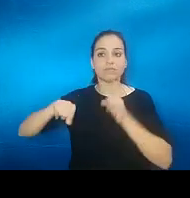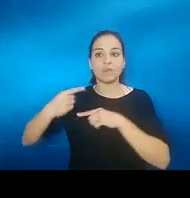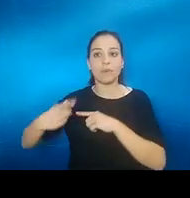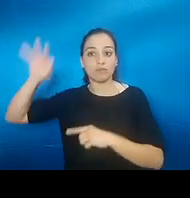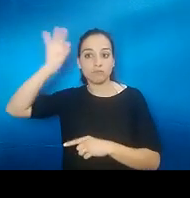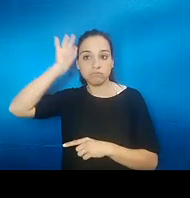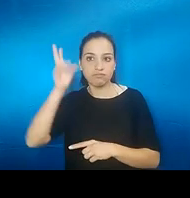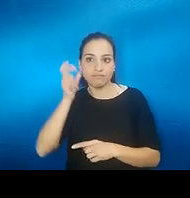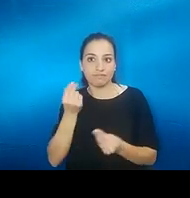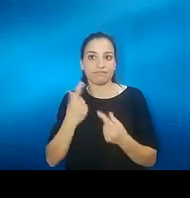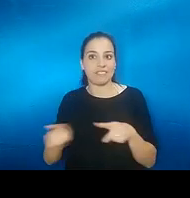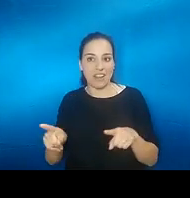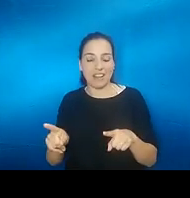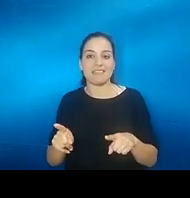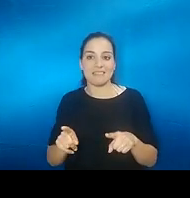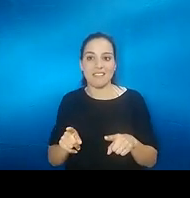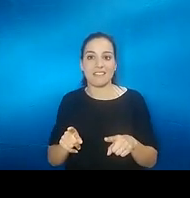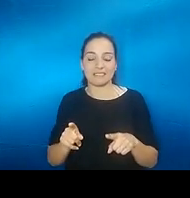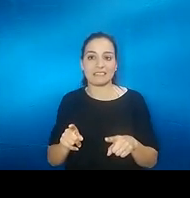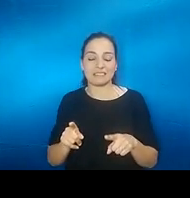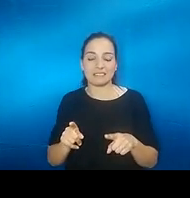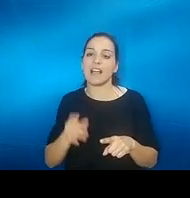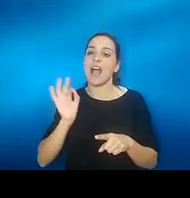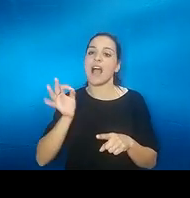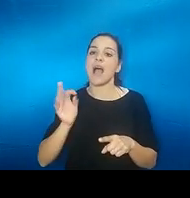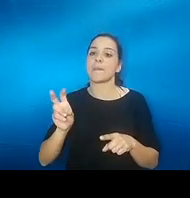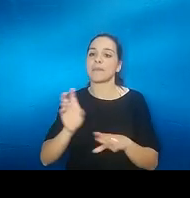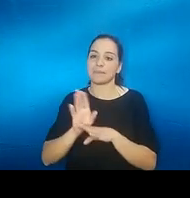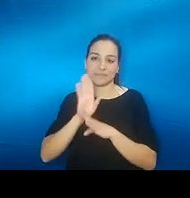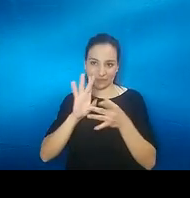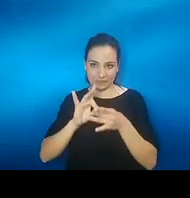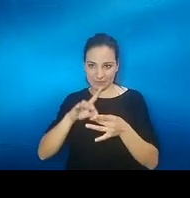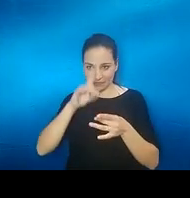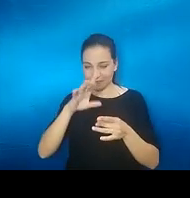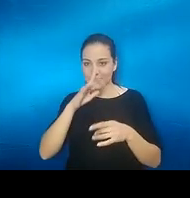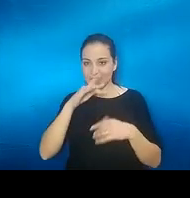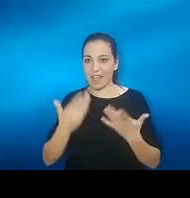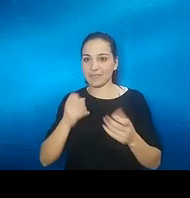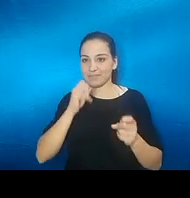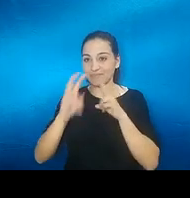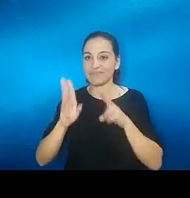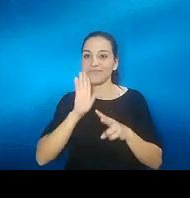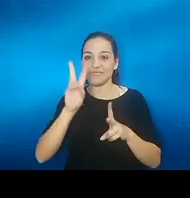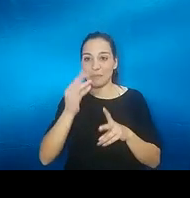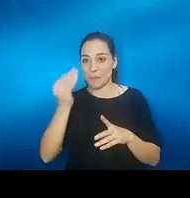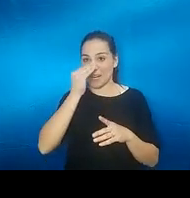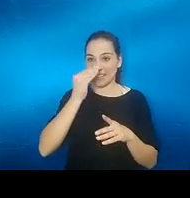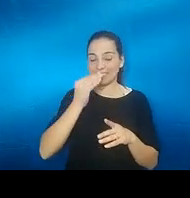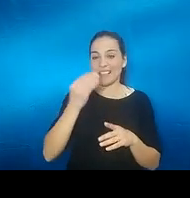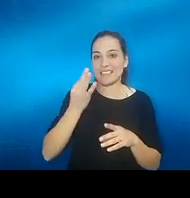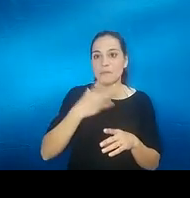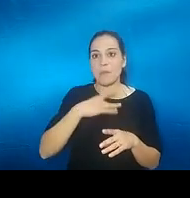audífono en absoluto vale, pues entonces dicho esto la respuesta es sí la expectativa